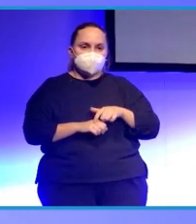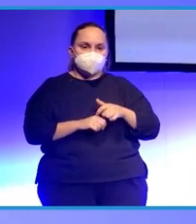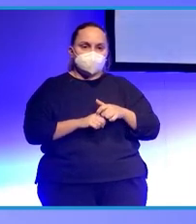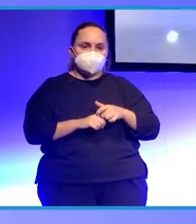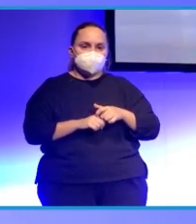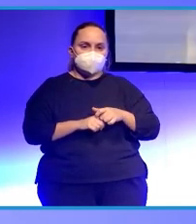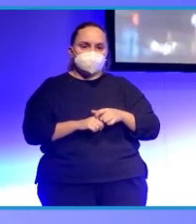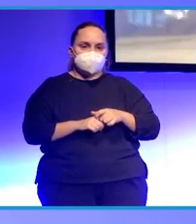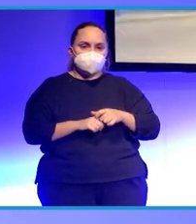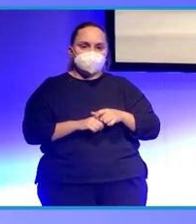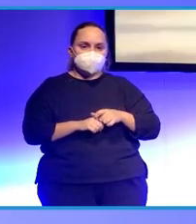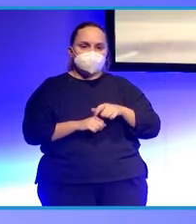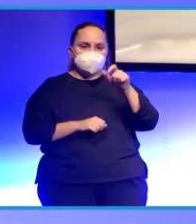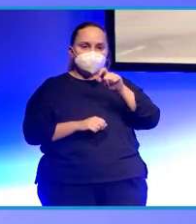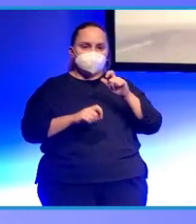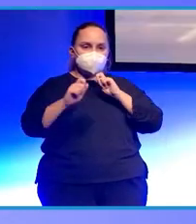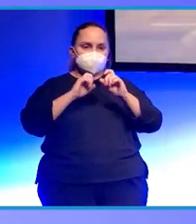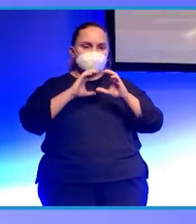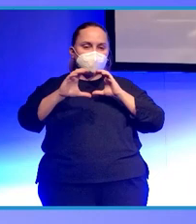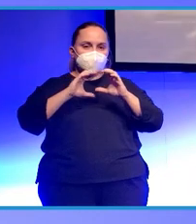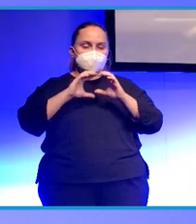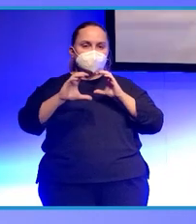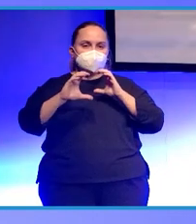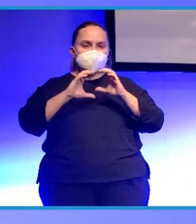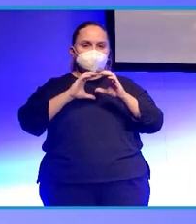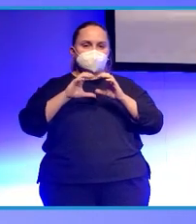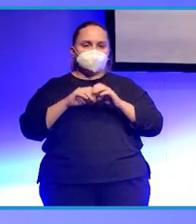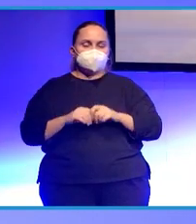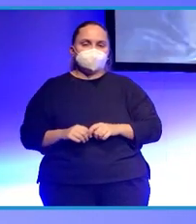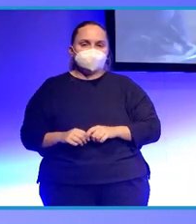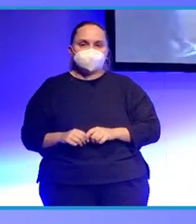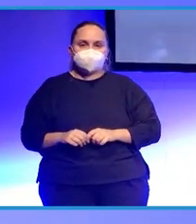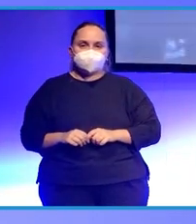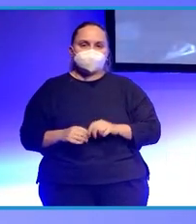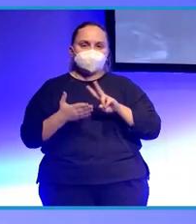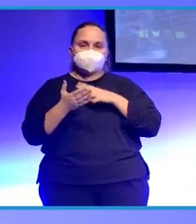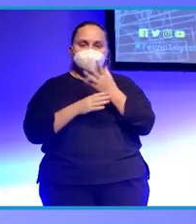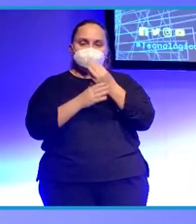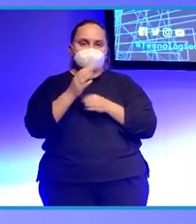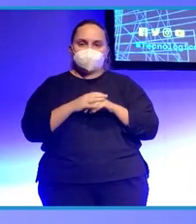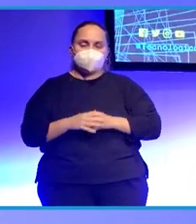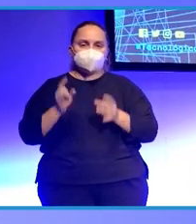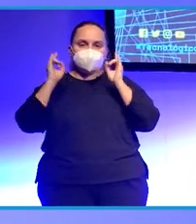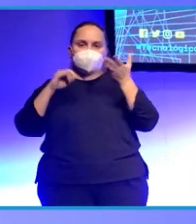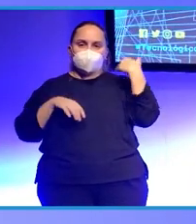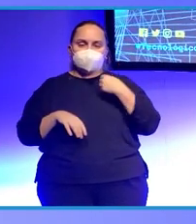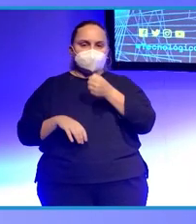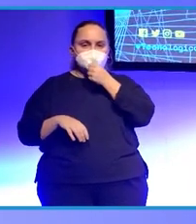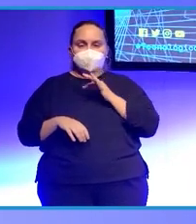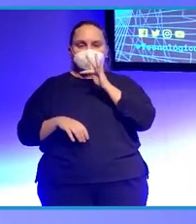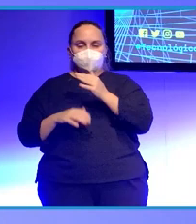no llegan al nivel que él tenía. En cuanto a capacidad comunicativa, registros, la voz,